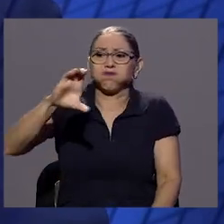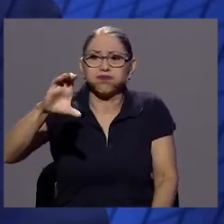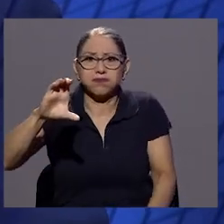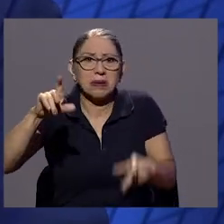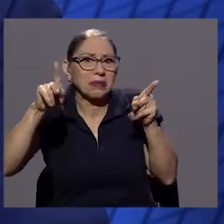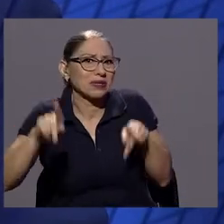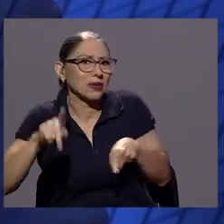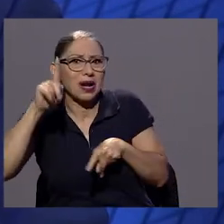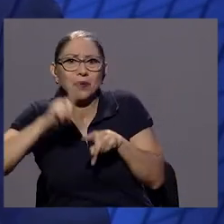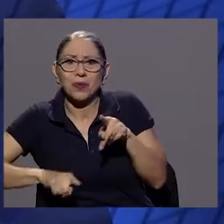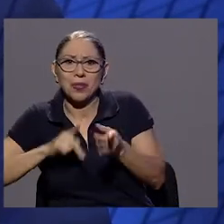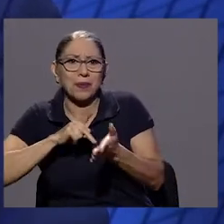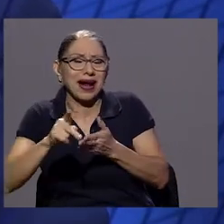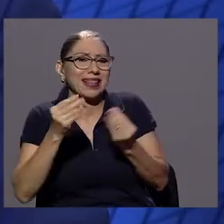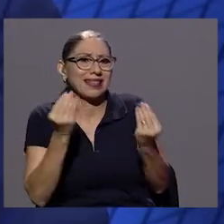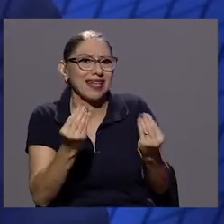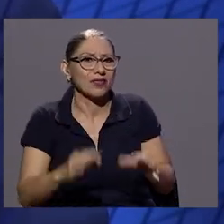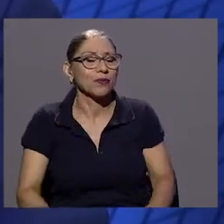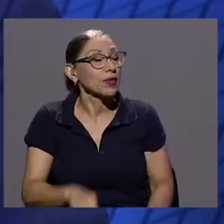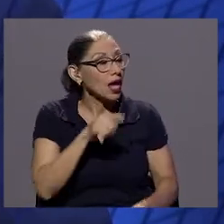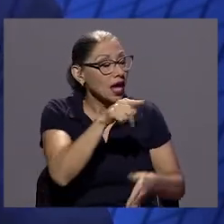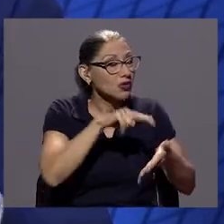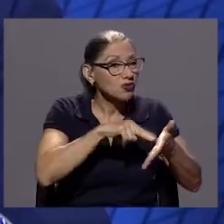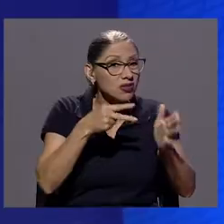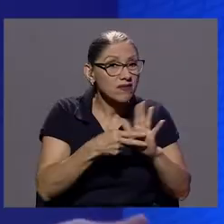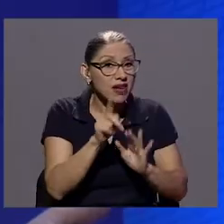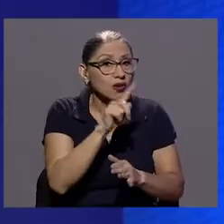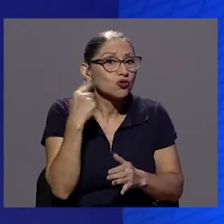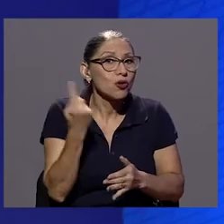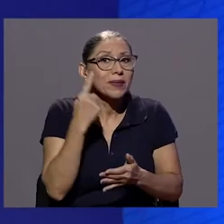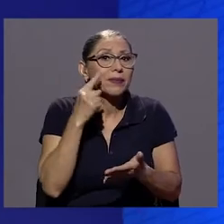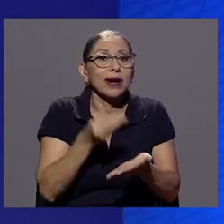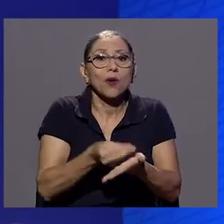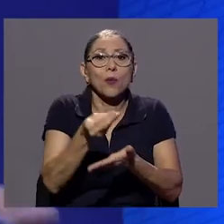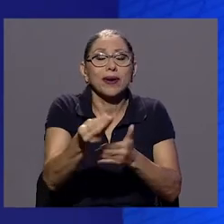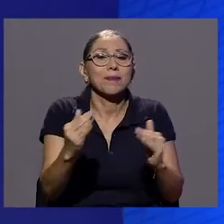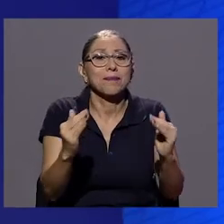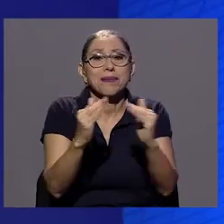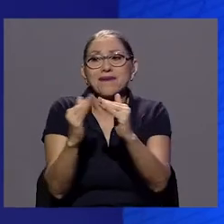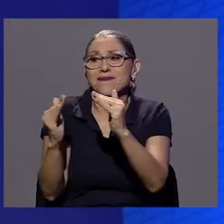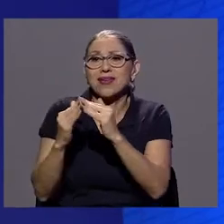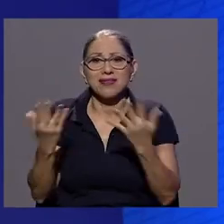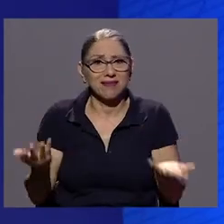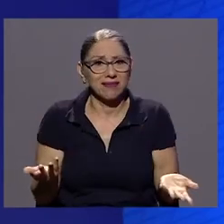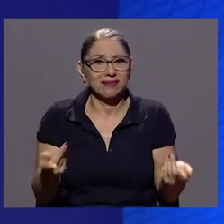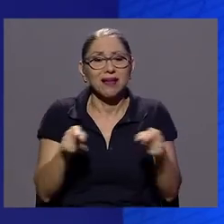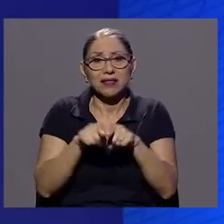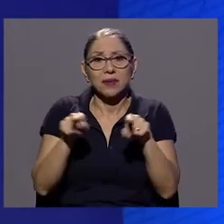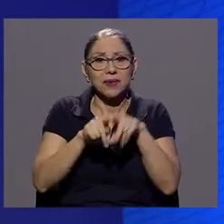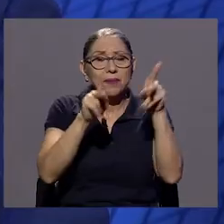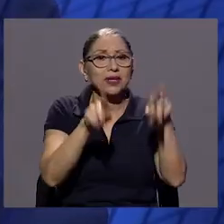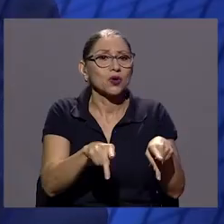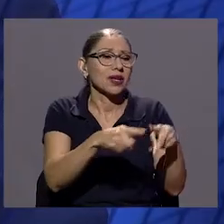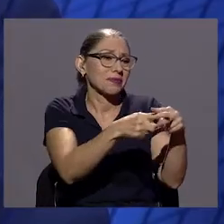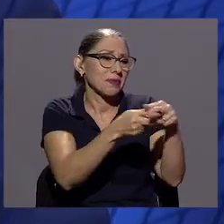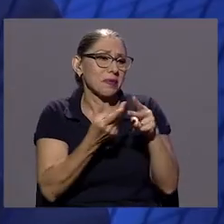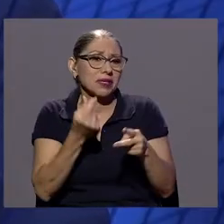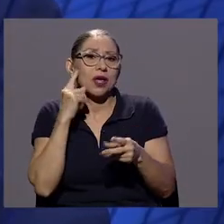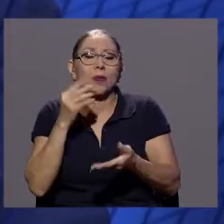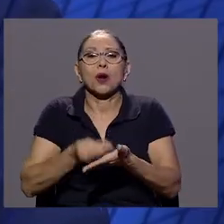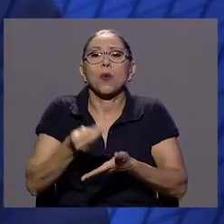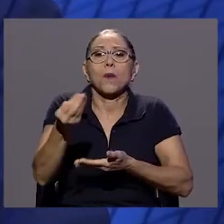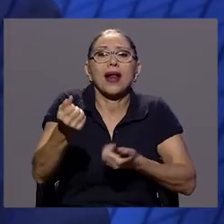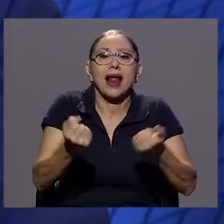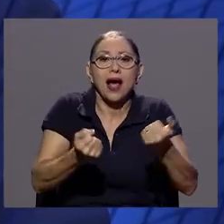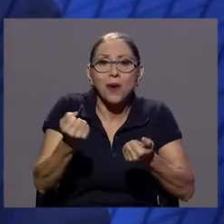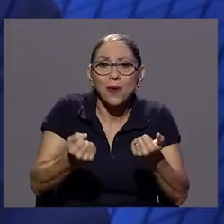muy complicado. Y es que eso se traduce no solo en la adquisición de viviendas, se traduce en los autos el tipo de teléfono, porque hay